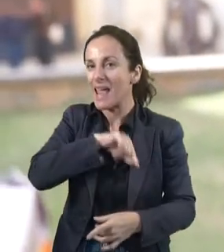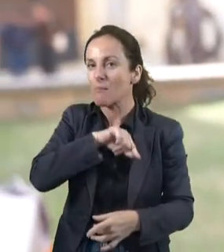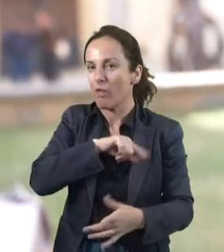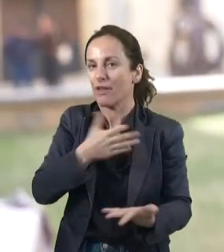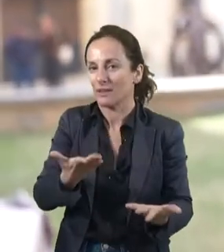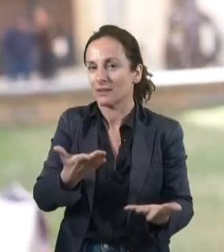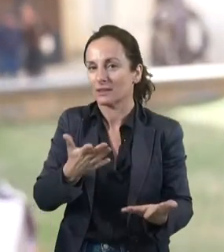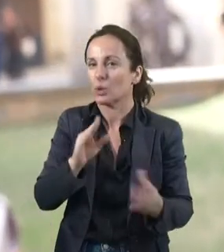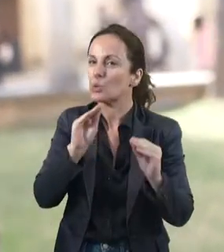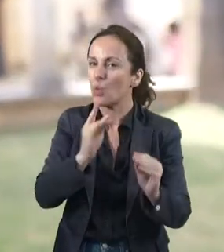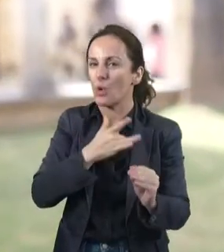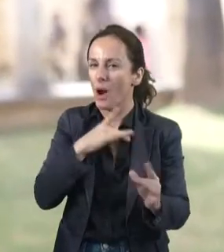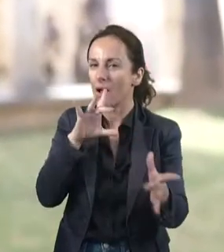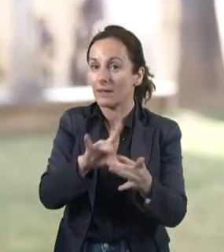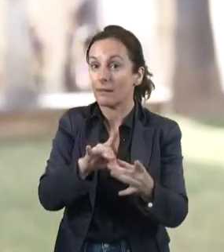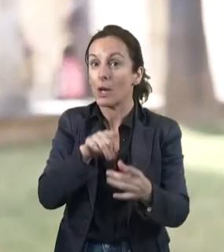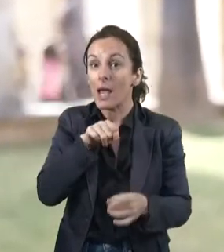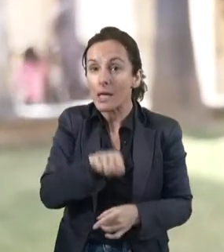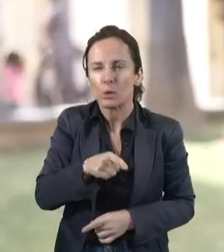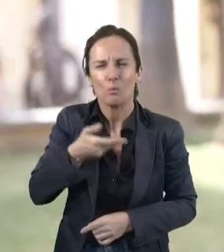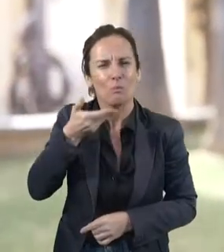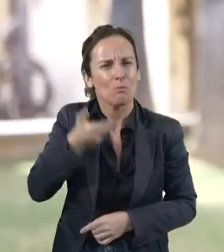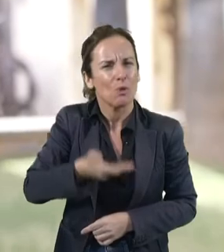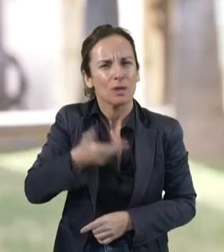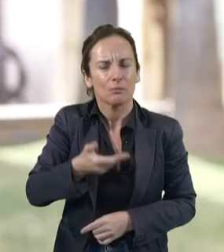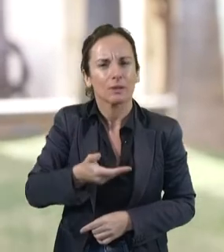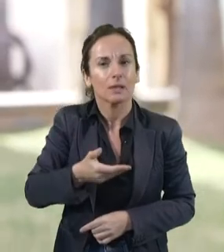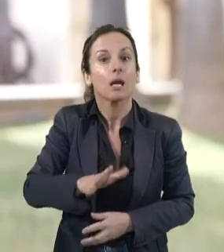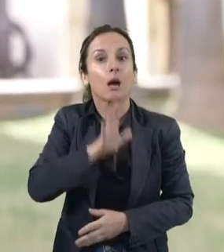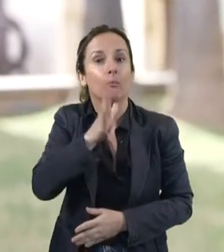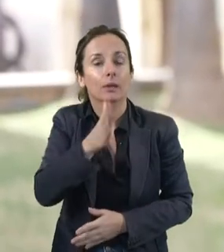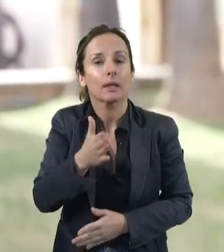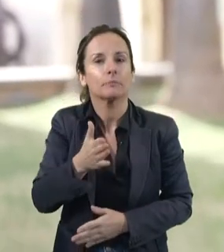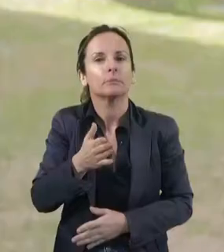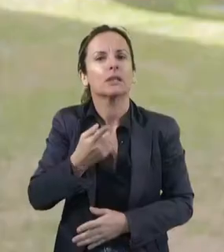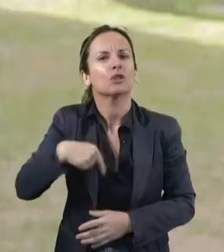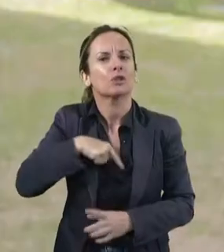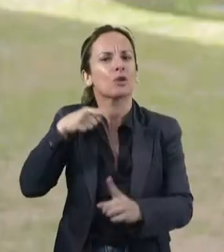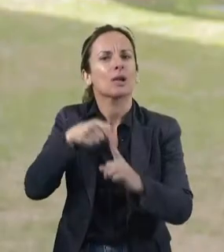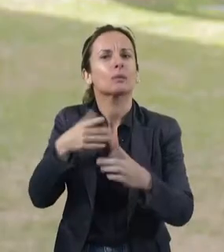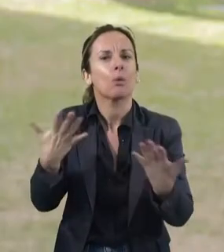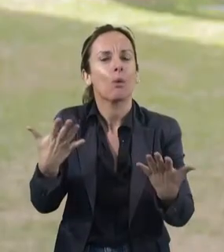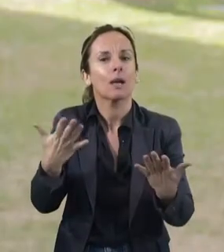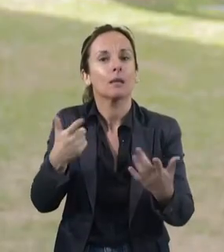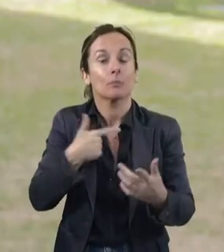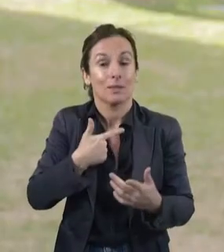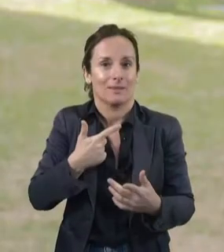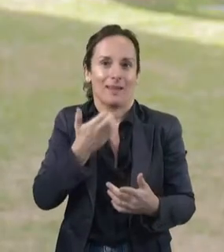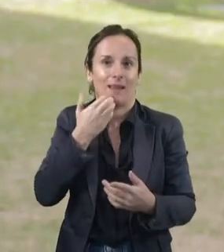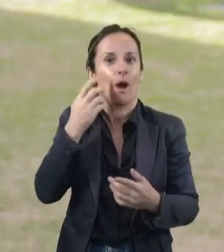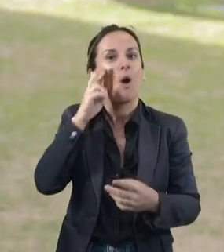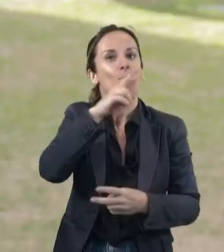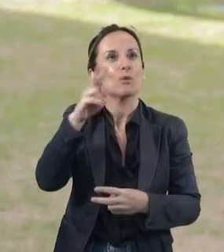Y eso también es otra parte muy importante de la comunicación y además porque lo que queremos es lograr una conservación del recurso.